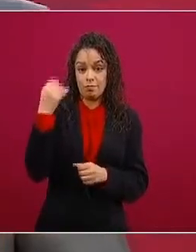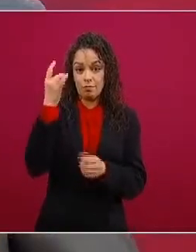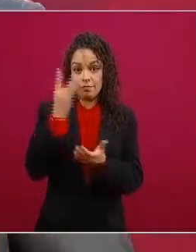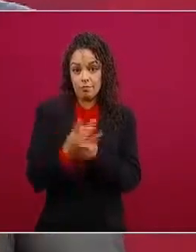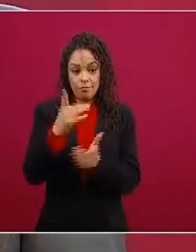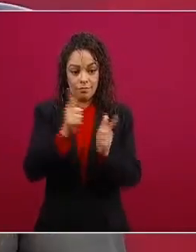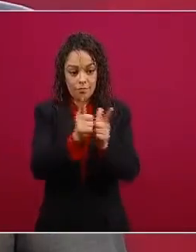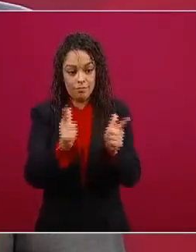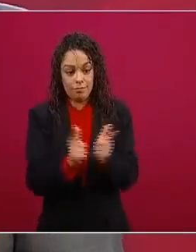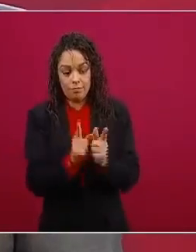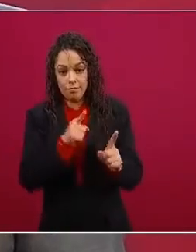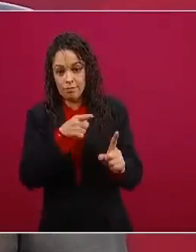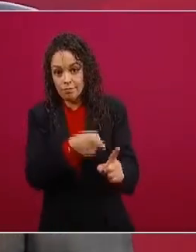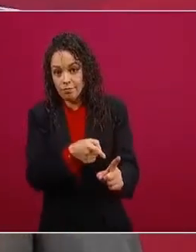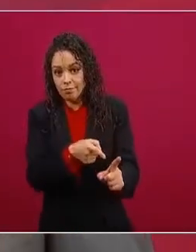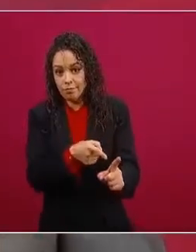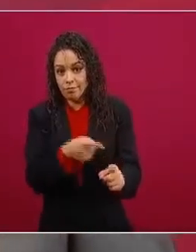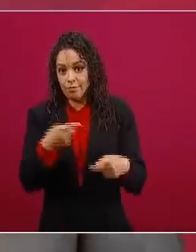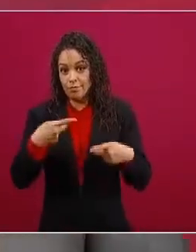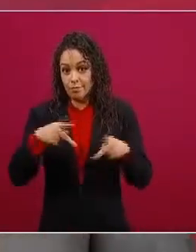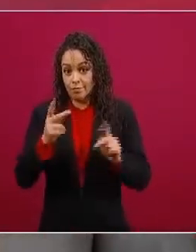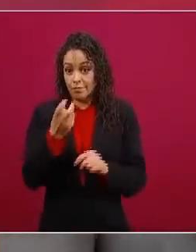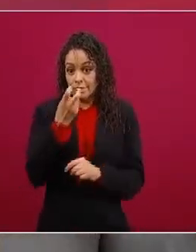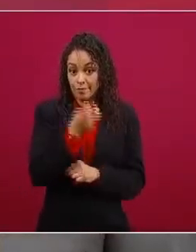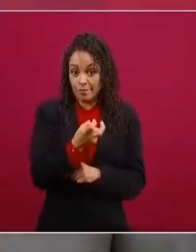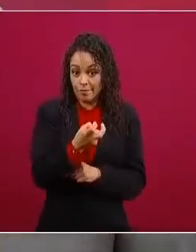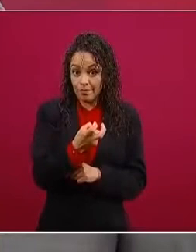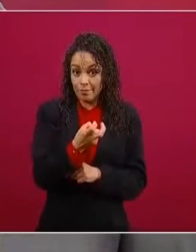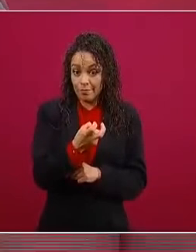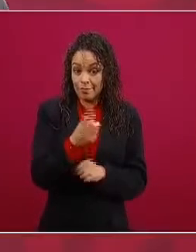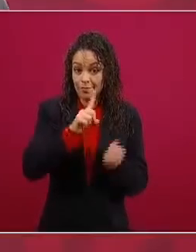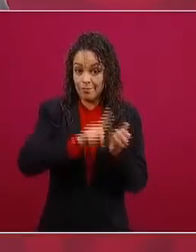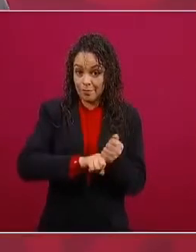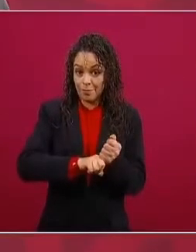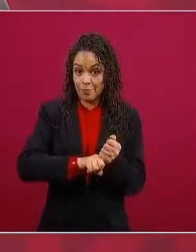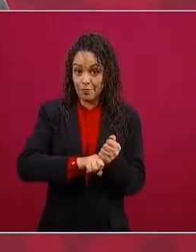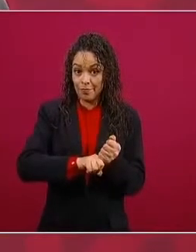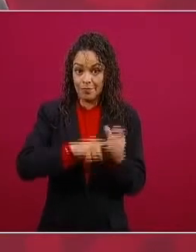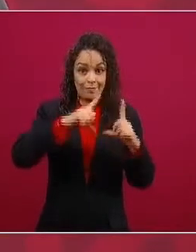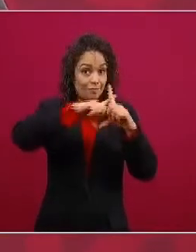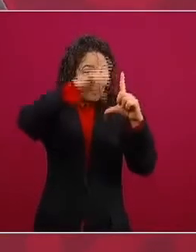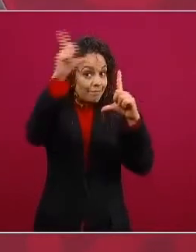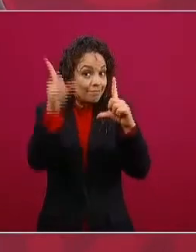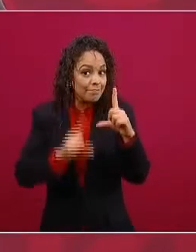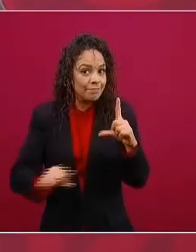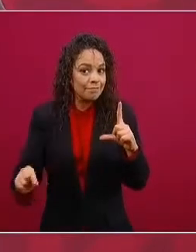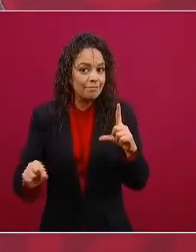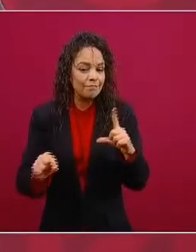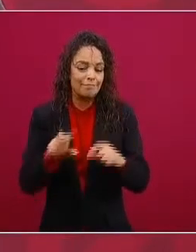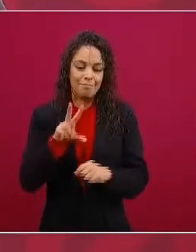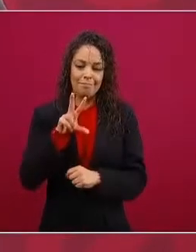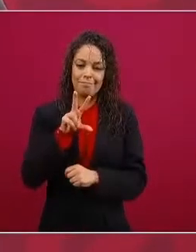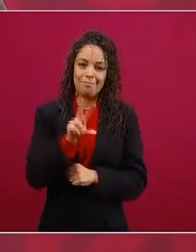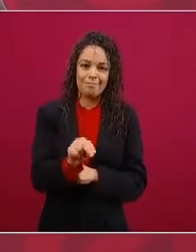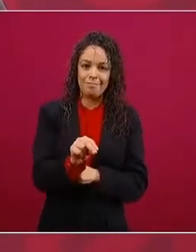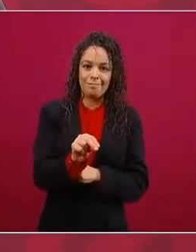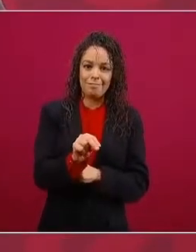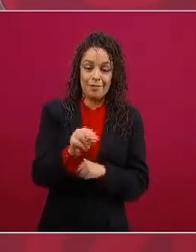pero eso no es todo México esa no es toda la sociedad